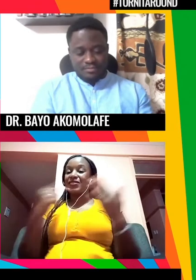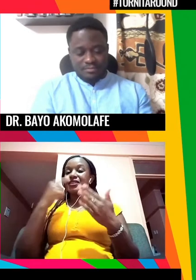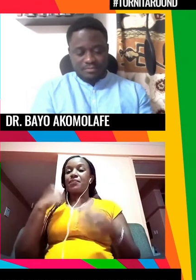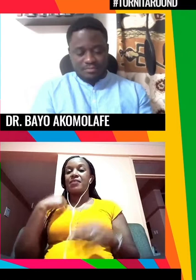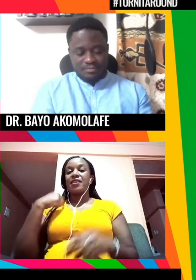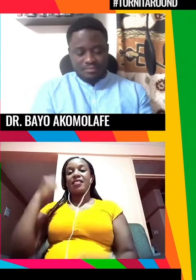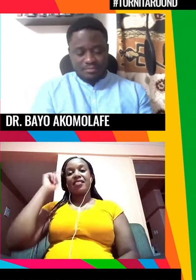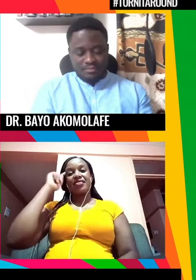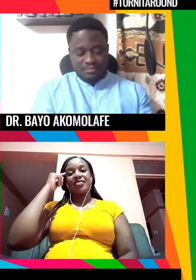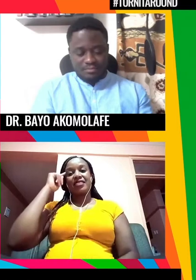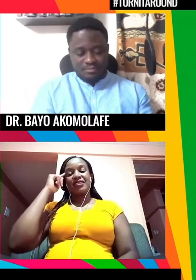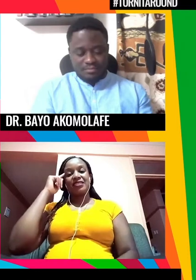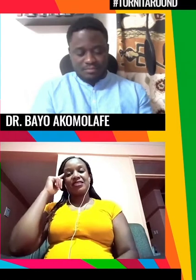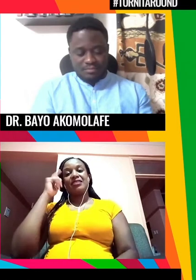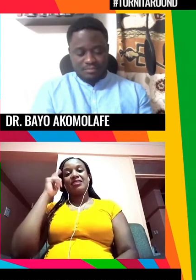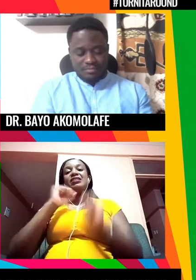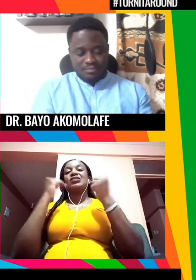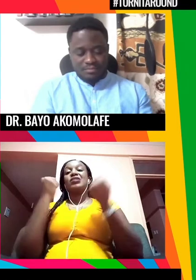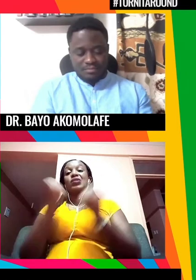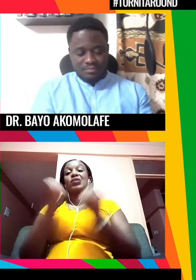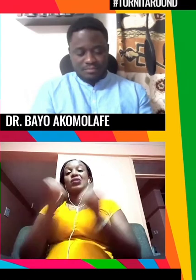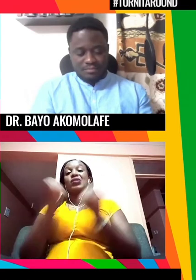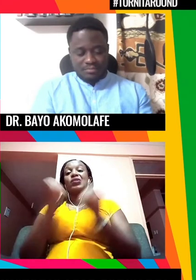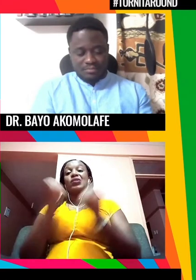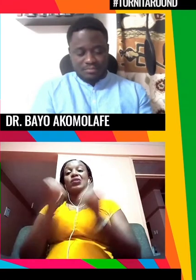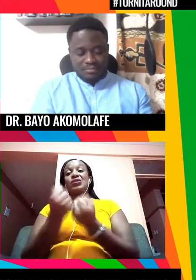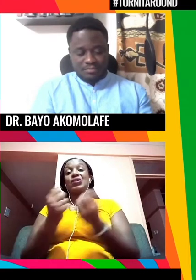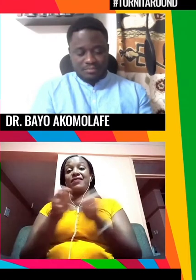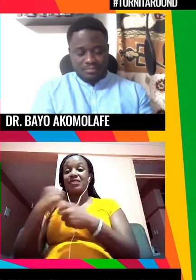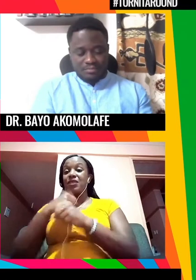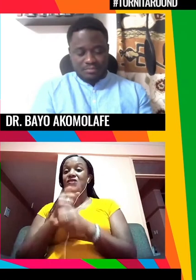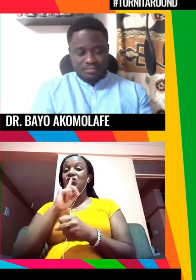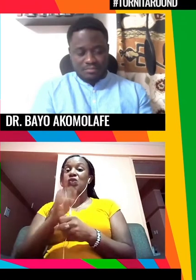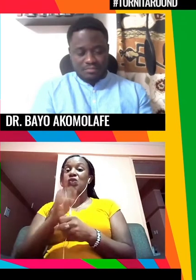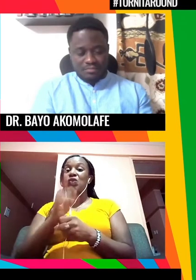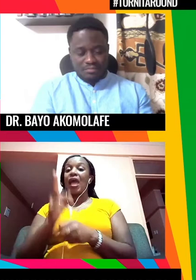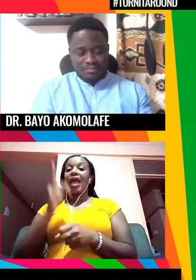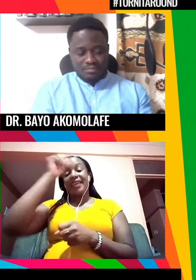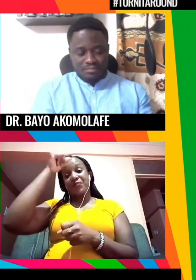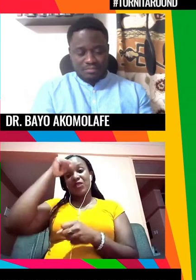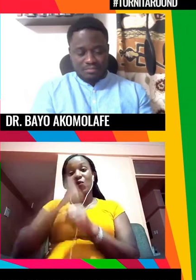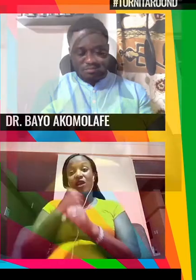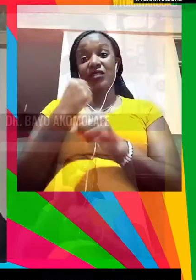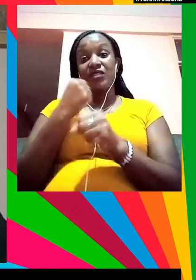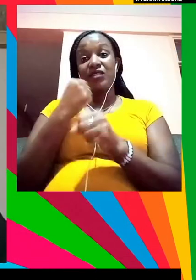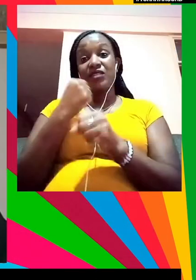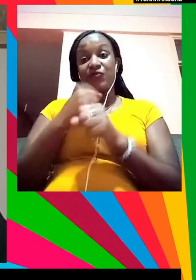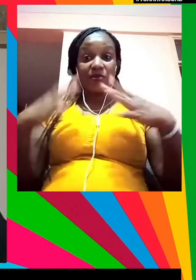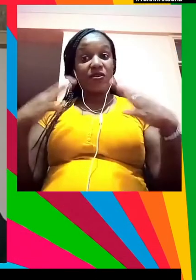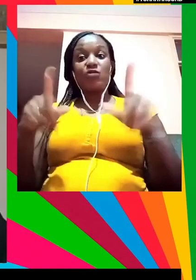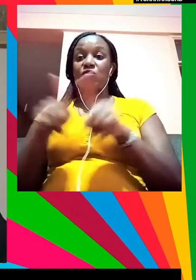Creo que la gobernanza social es asegurarse de que los gobiernos funcionan para la gente y responden a la gente